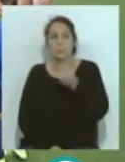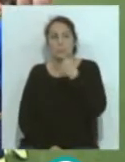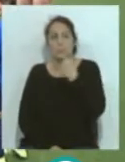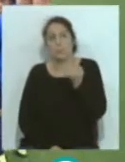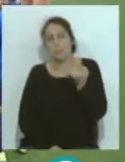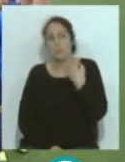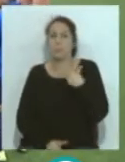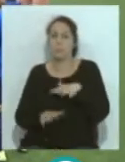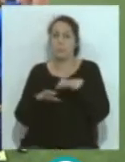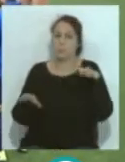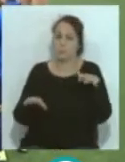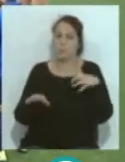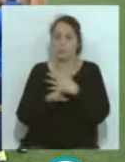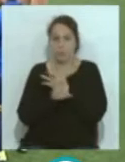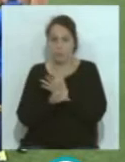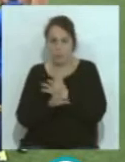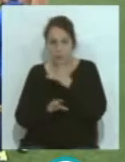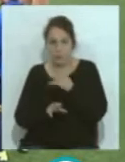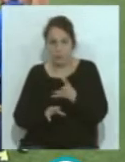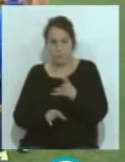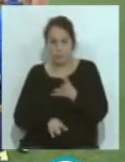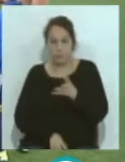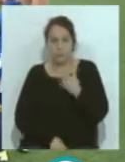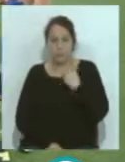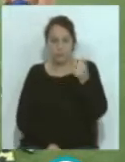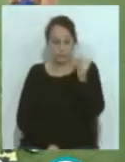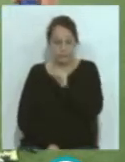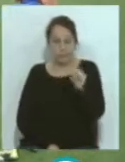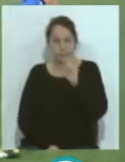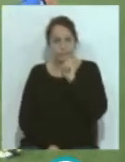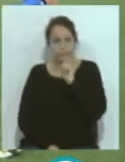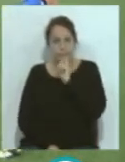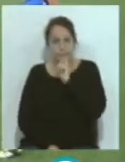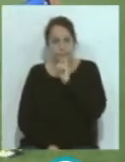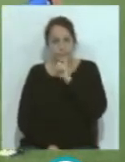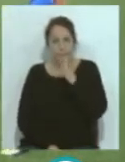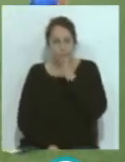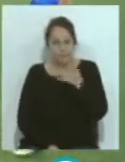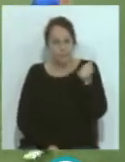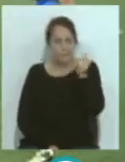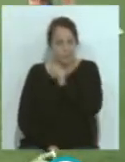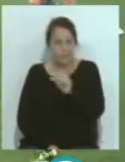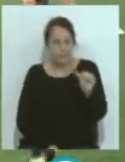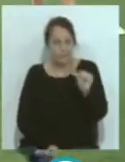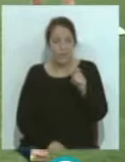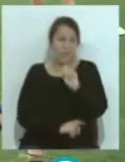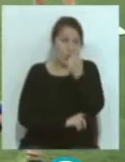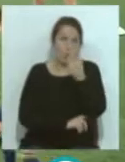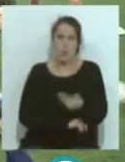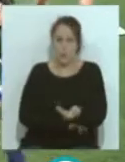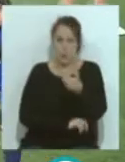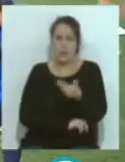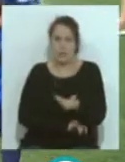decir, a la mayor parte de los jugadores, porque en una semana complicada, Nacho, porque era una semana después de un triunfo tan